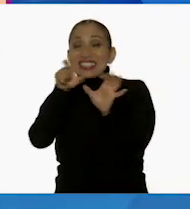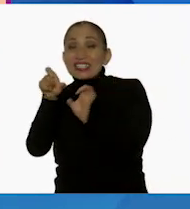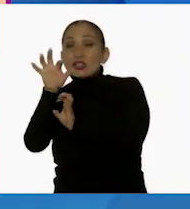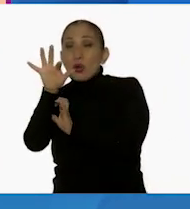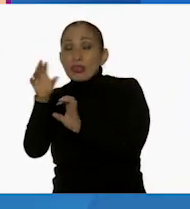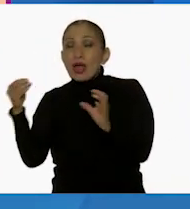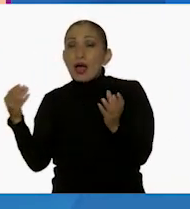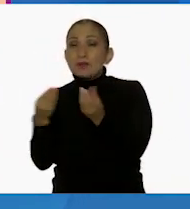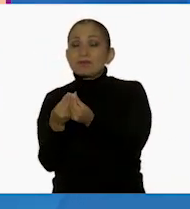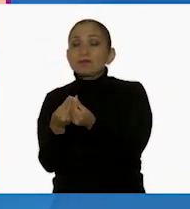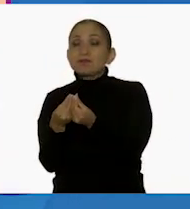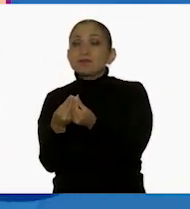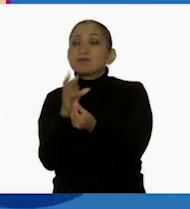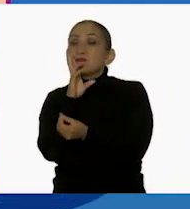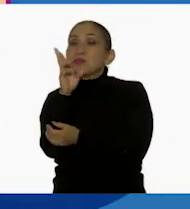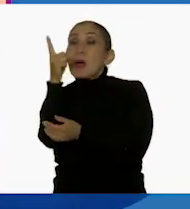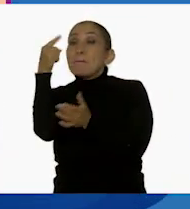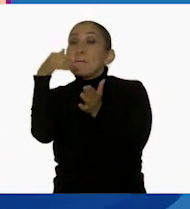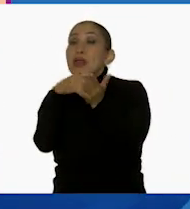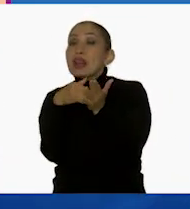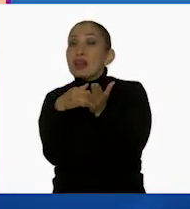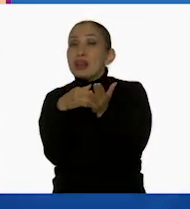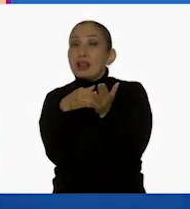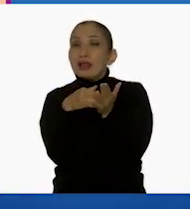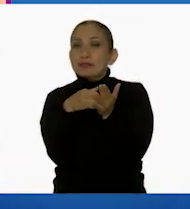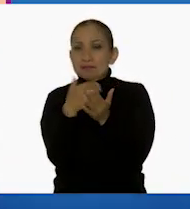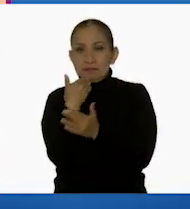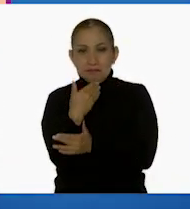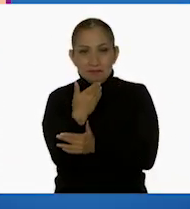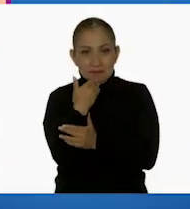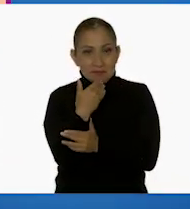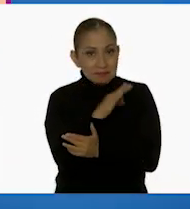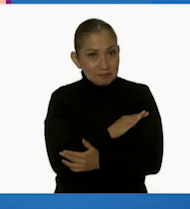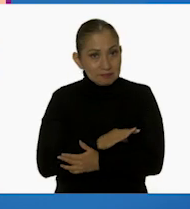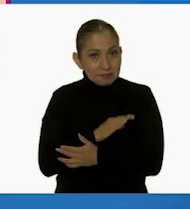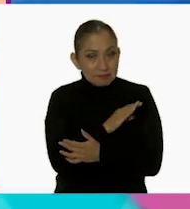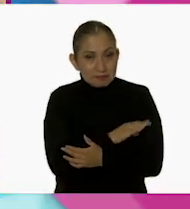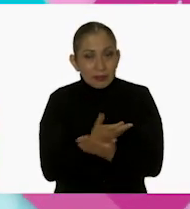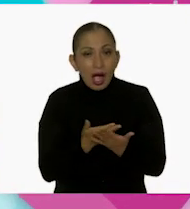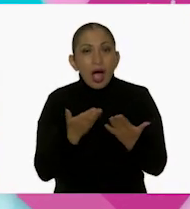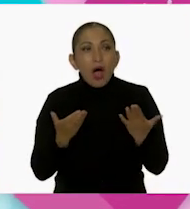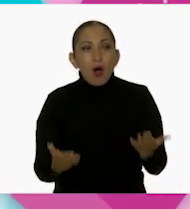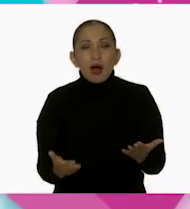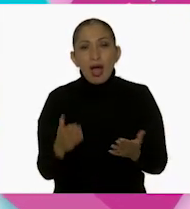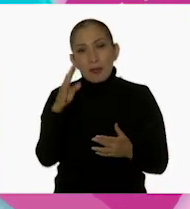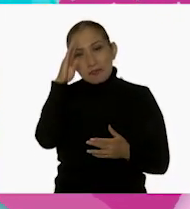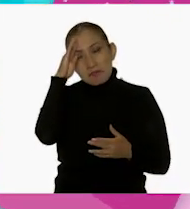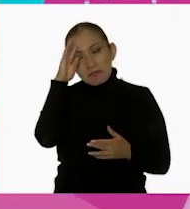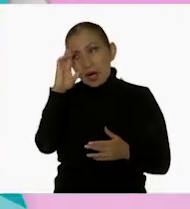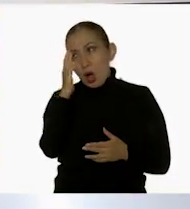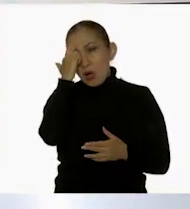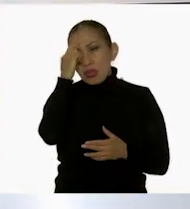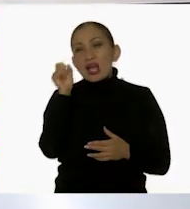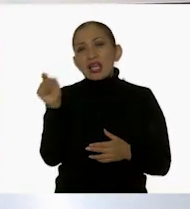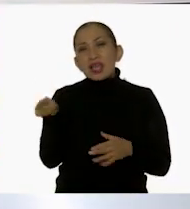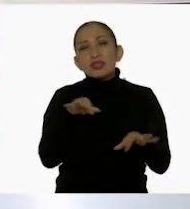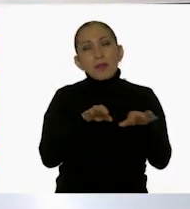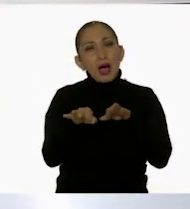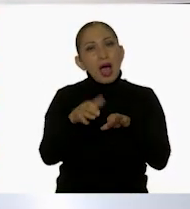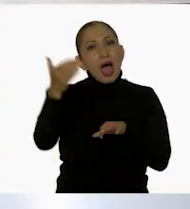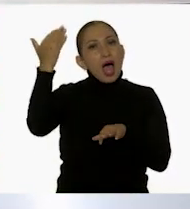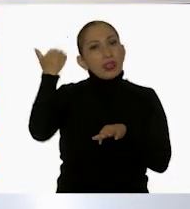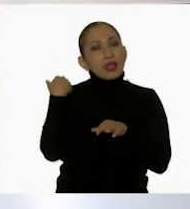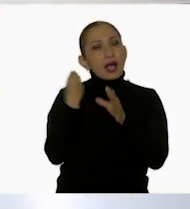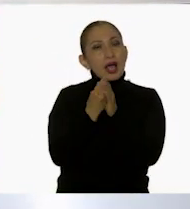es igual a mil. Ahí está. Excelente, los felicito. Ahora, ¿qué te parece si vamos a recordar un poco también lo que trabajamos durante